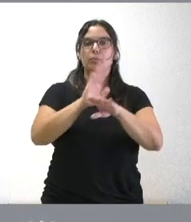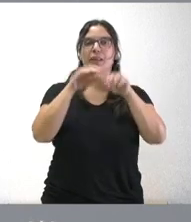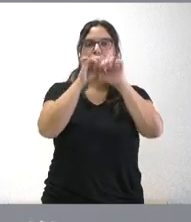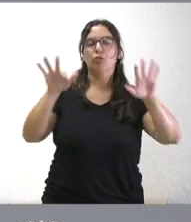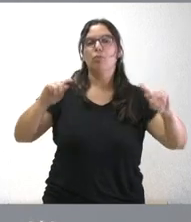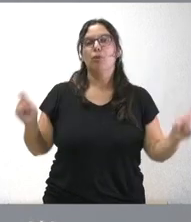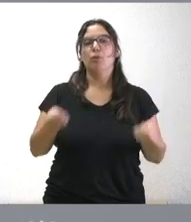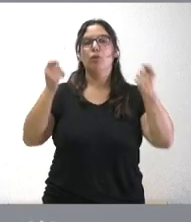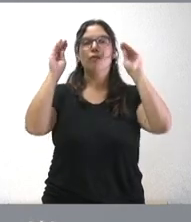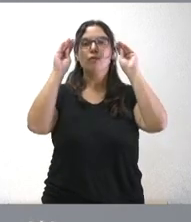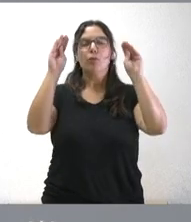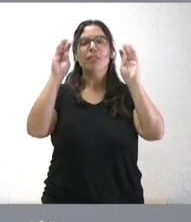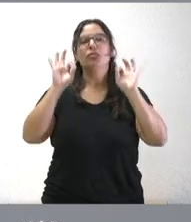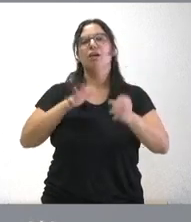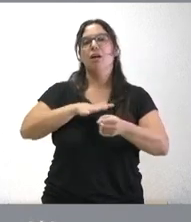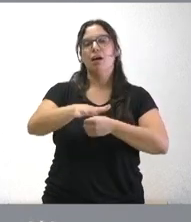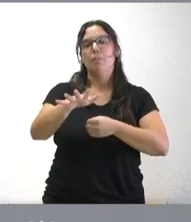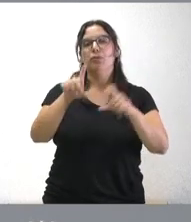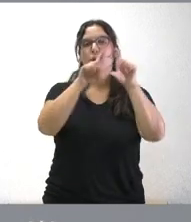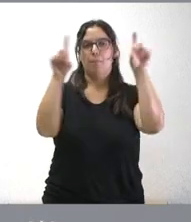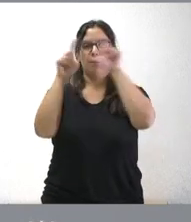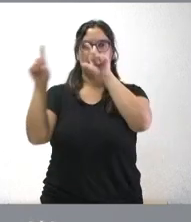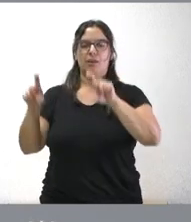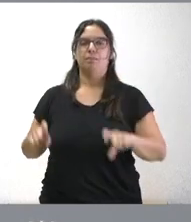de la formación en el ámbito empresarial.